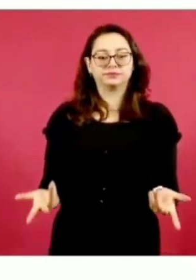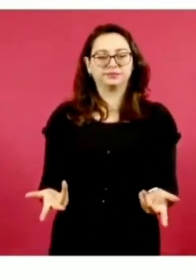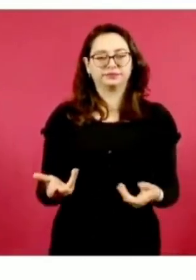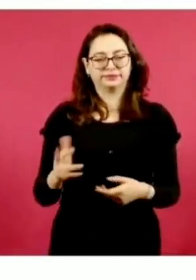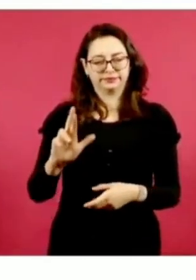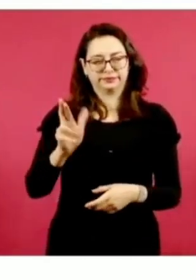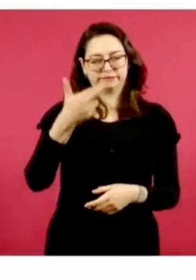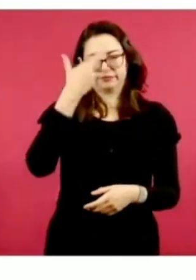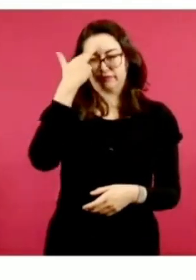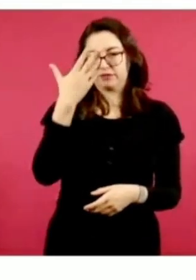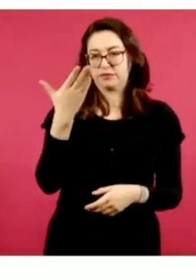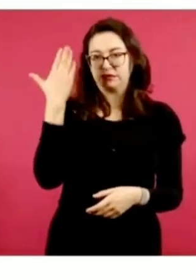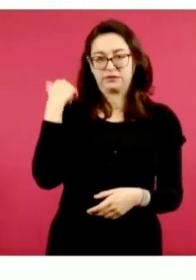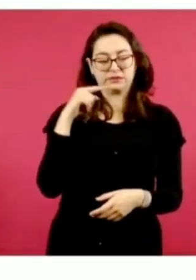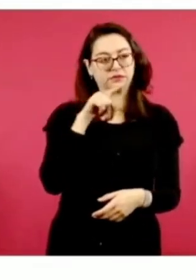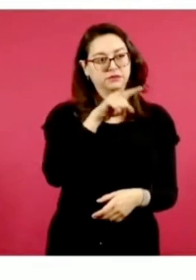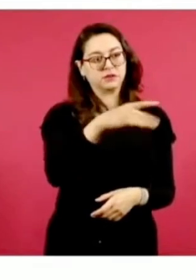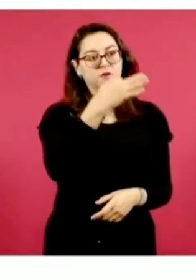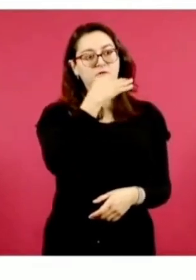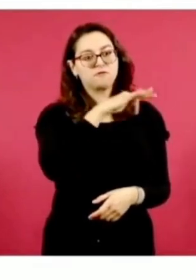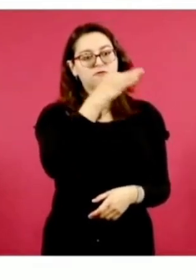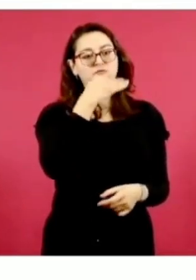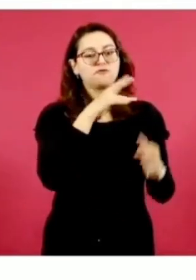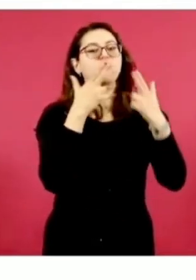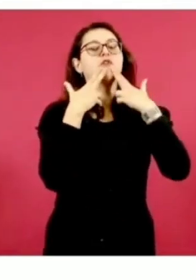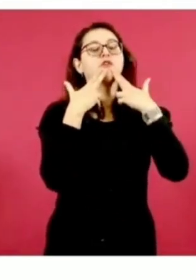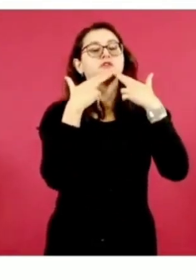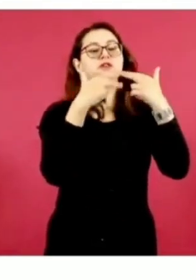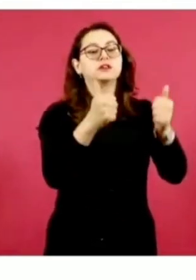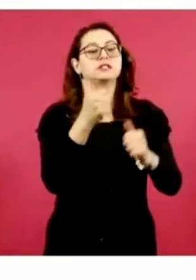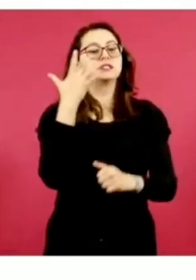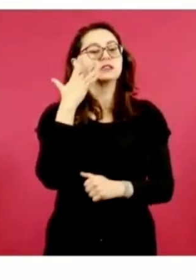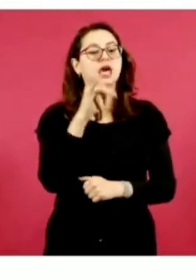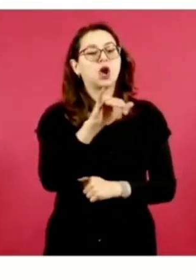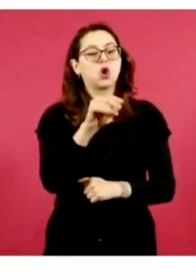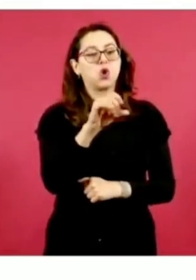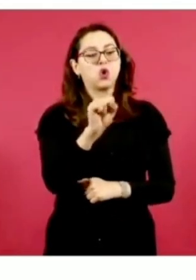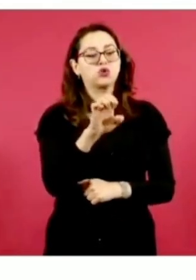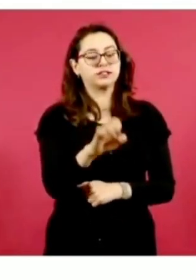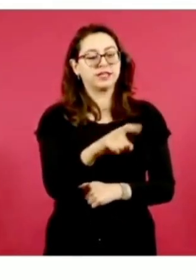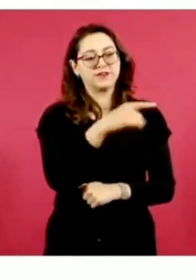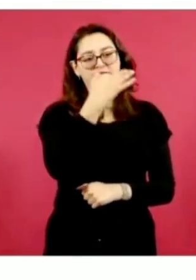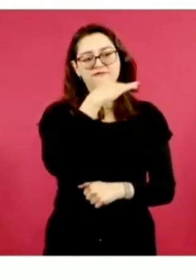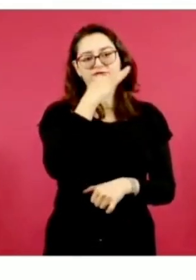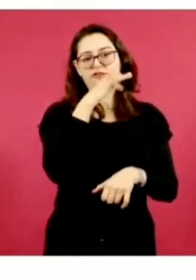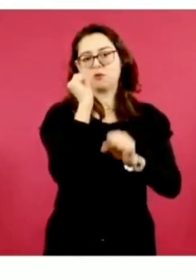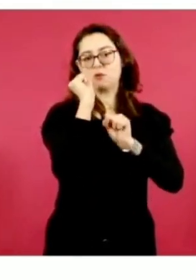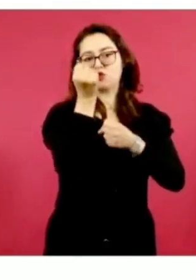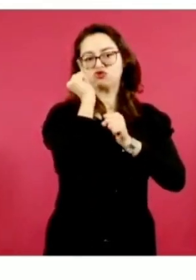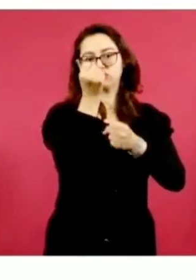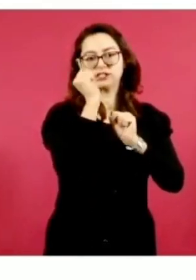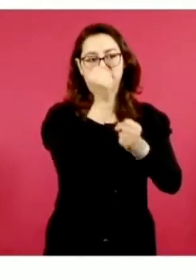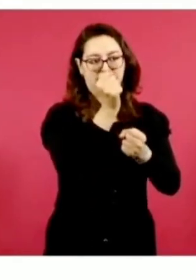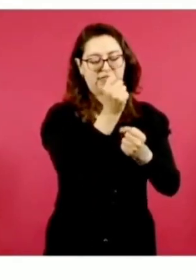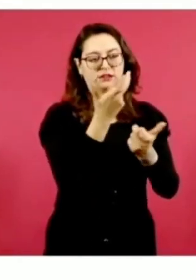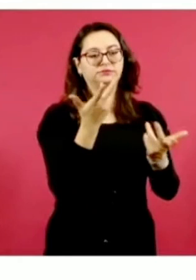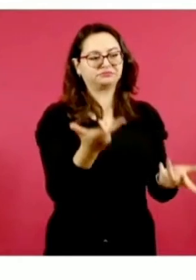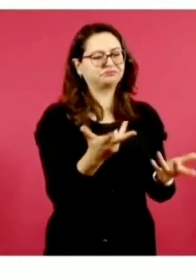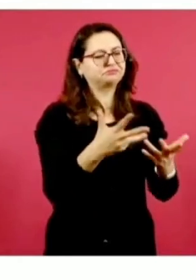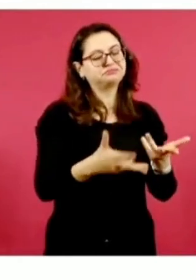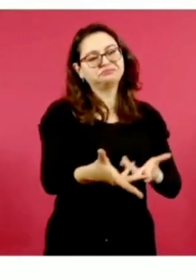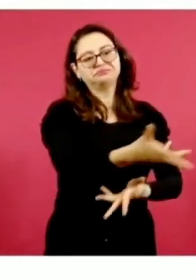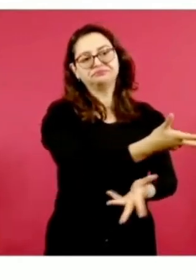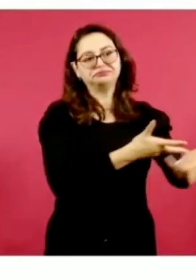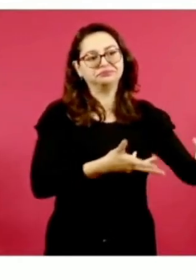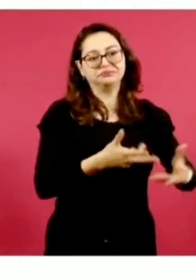en una hacienda, en la hacienda San José del Carmen. Los hoy detenidos, junto con otras personas, ingresaron al